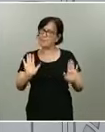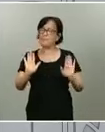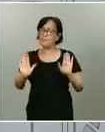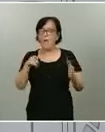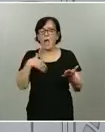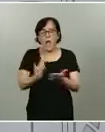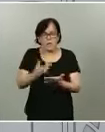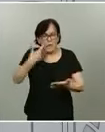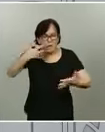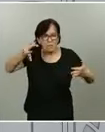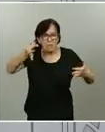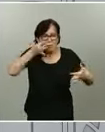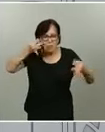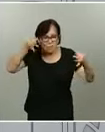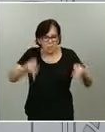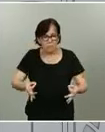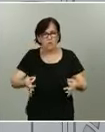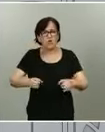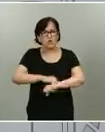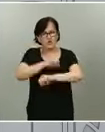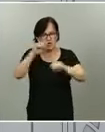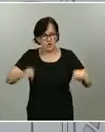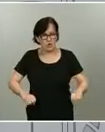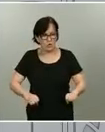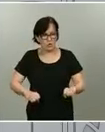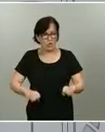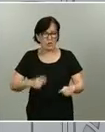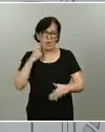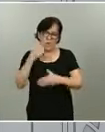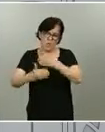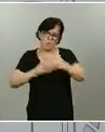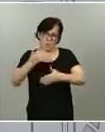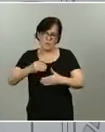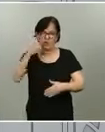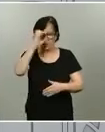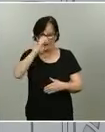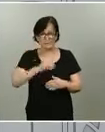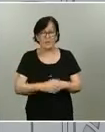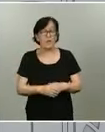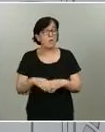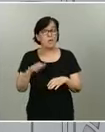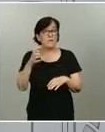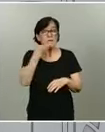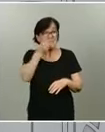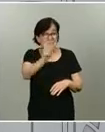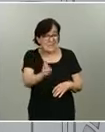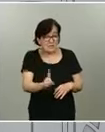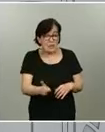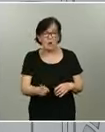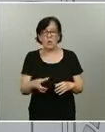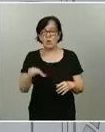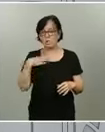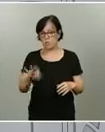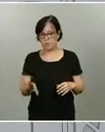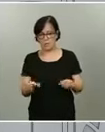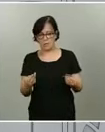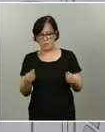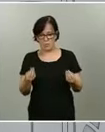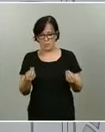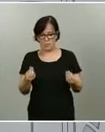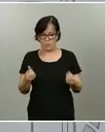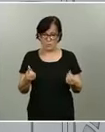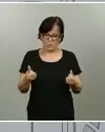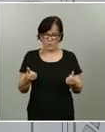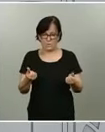sido realmente sólidos en su proceso científico. Porque si no, podemos ahora mismo utilizar datos